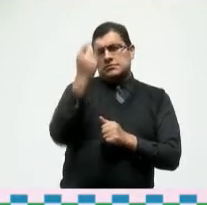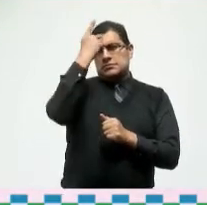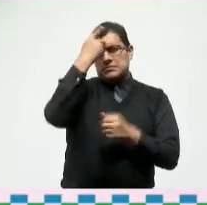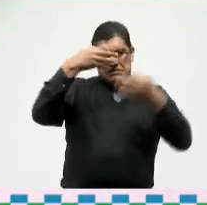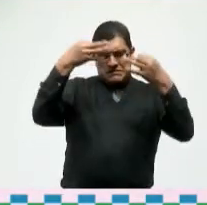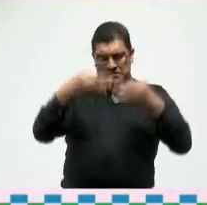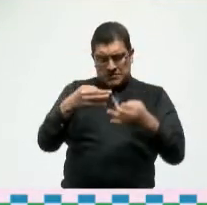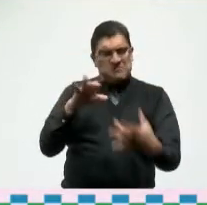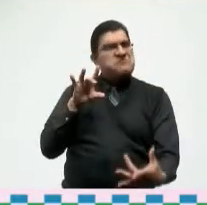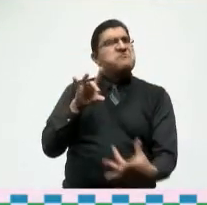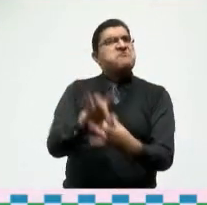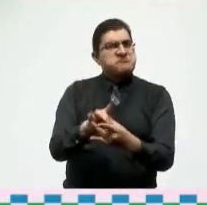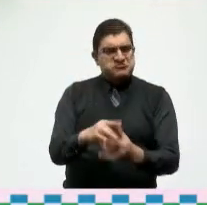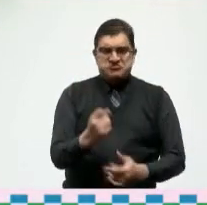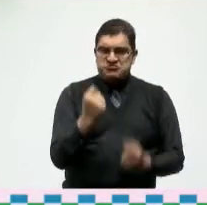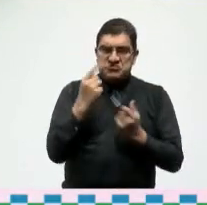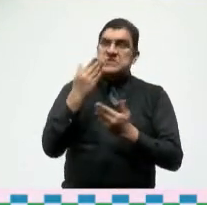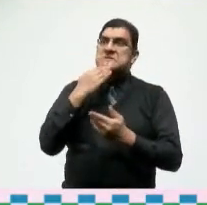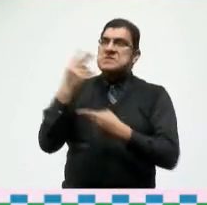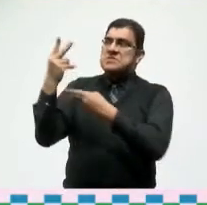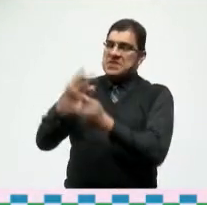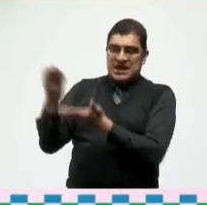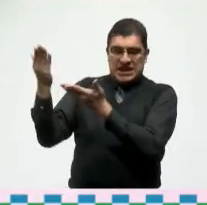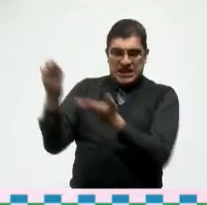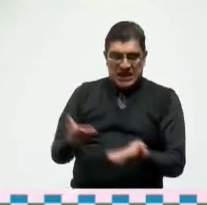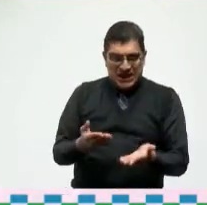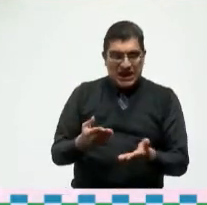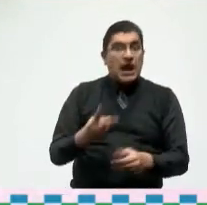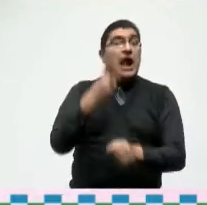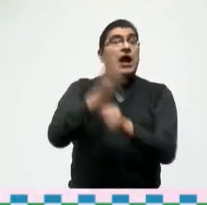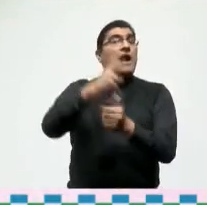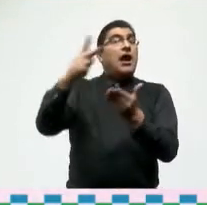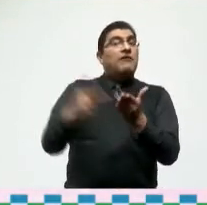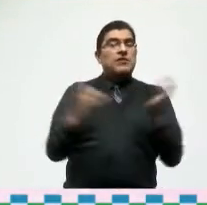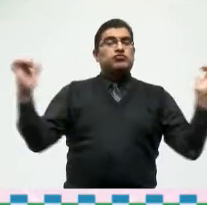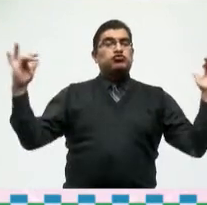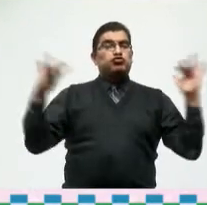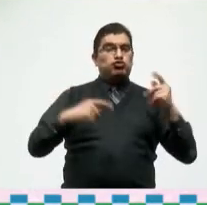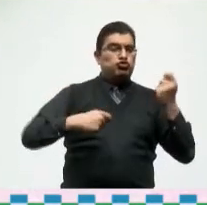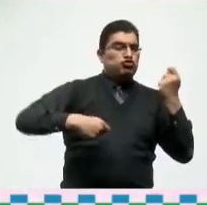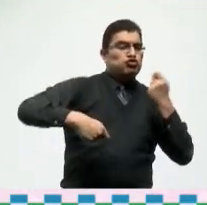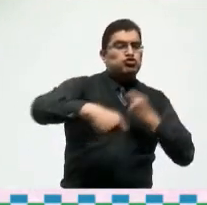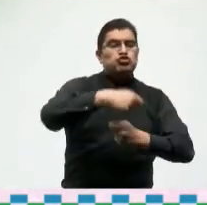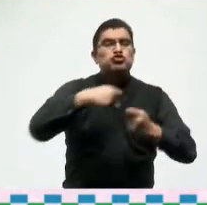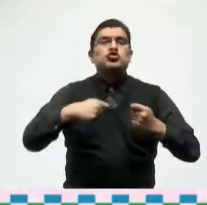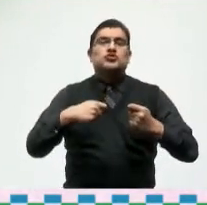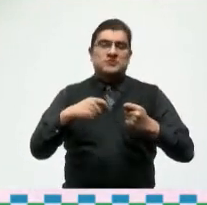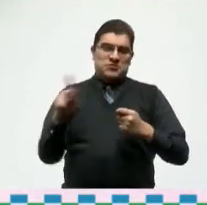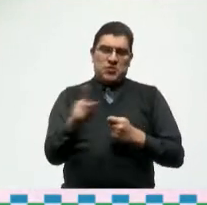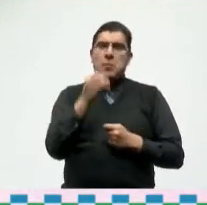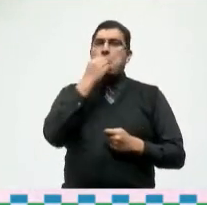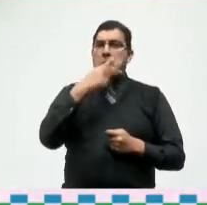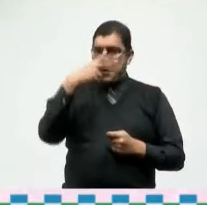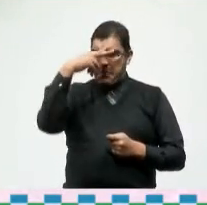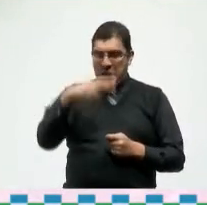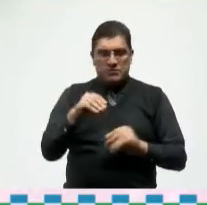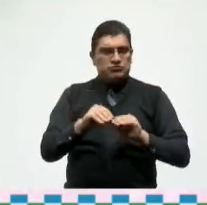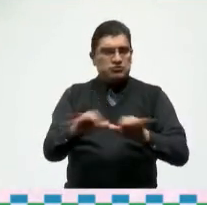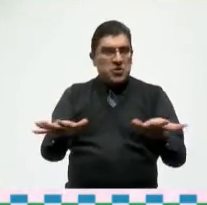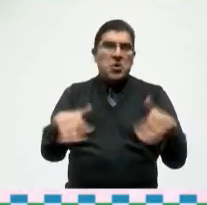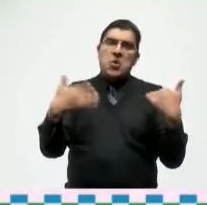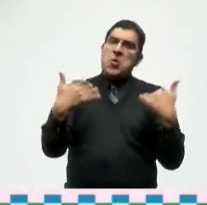de San Luis Potosí anfitrión de esta segunda edición del tianguis turístico pueblos mágicos